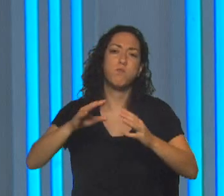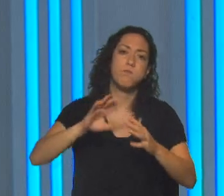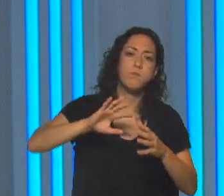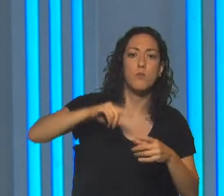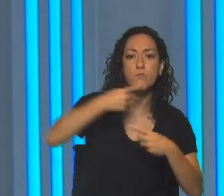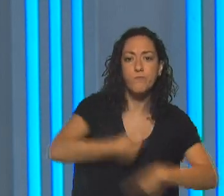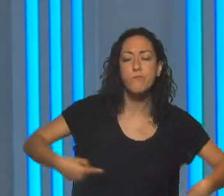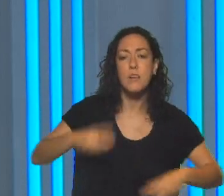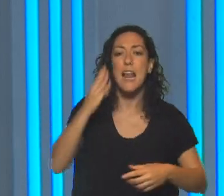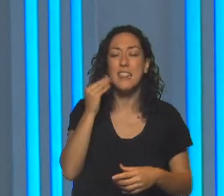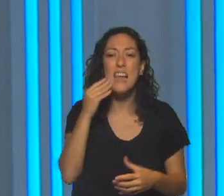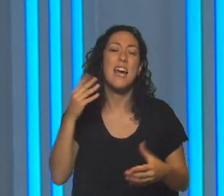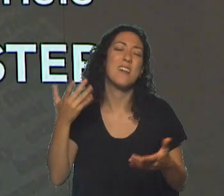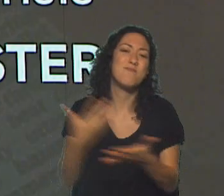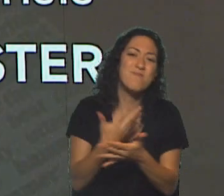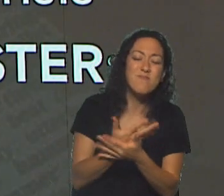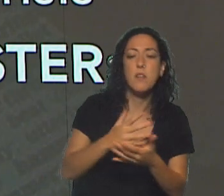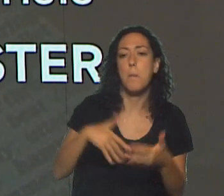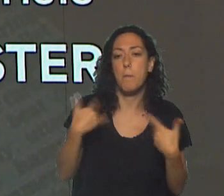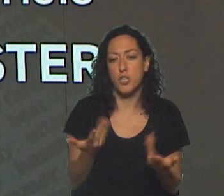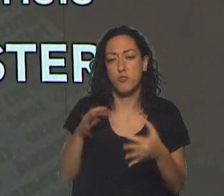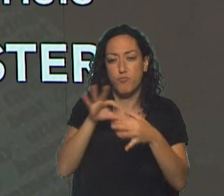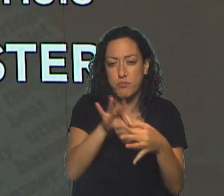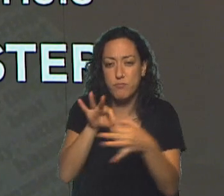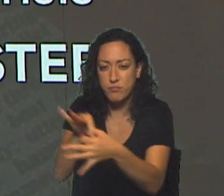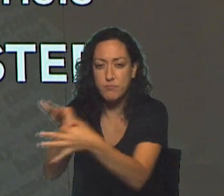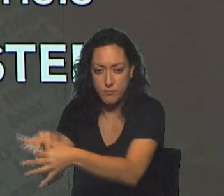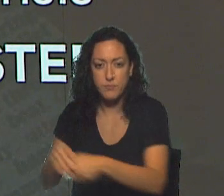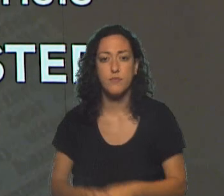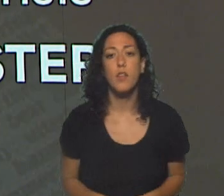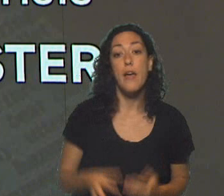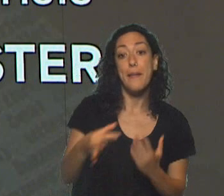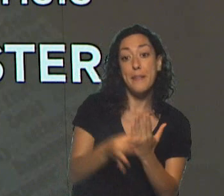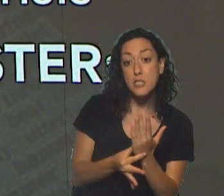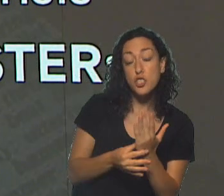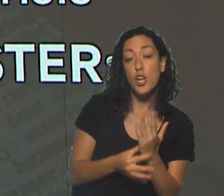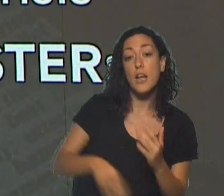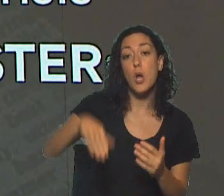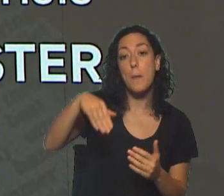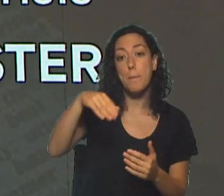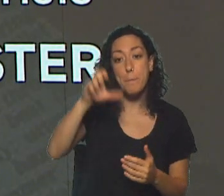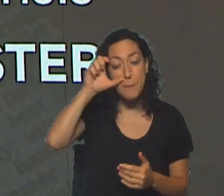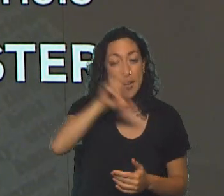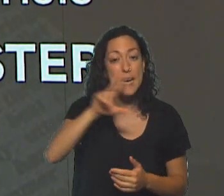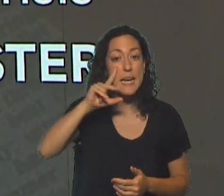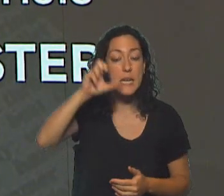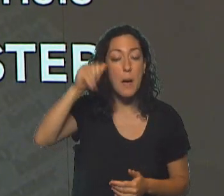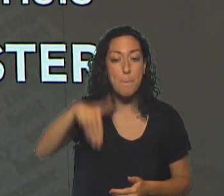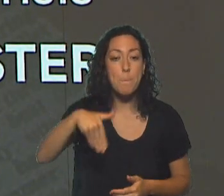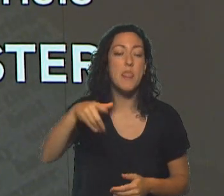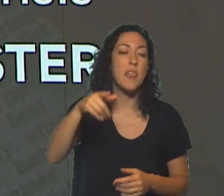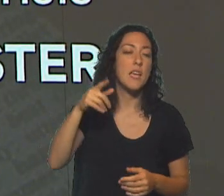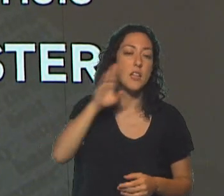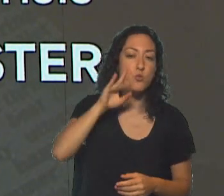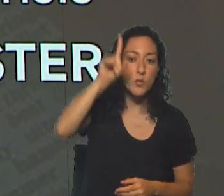Inglaterra, que sufre Gran Bretaña, que sufre todo el mundo. Muy bien. Y por último, este diccionario norteamericano, este término